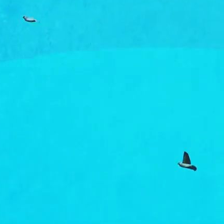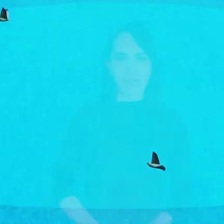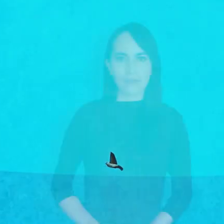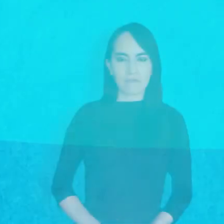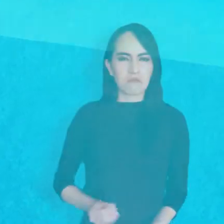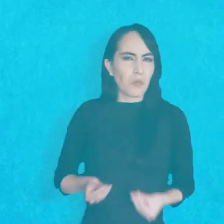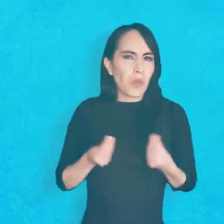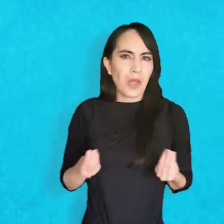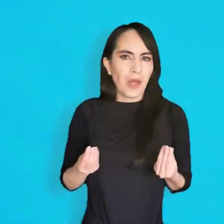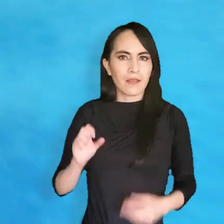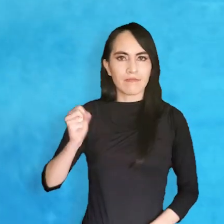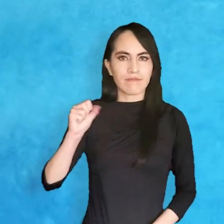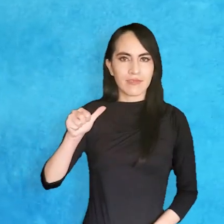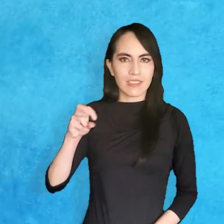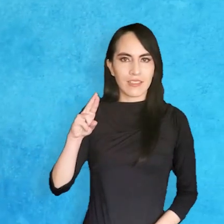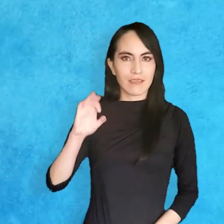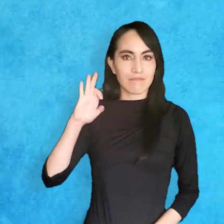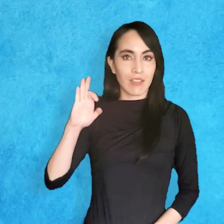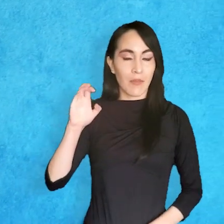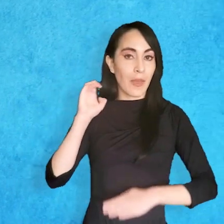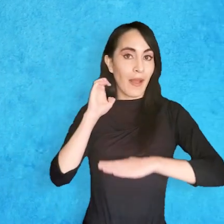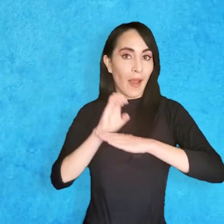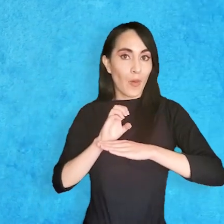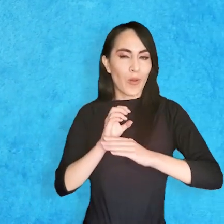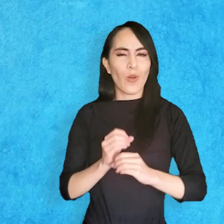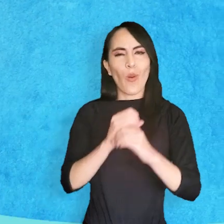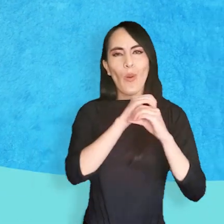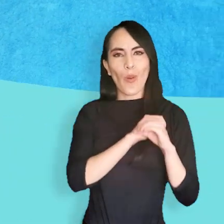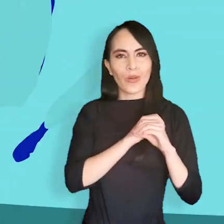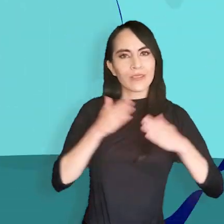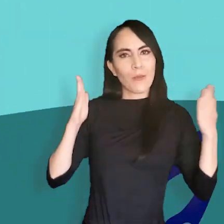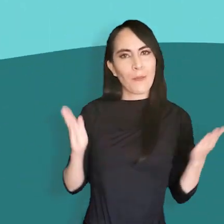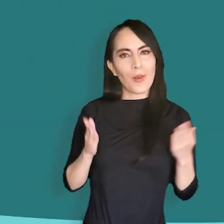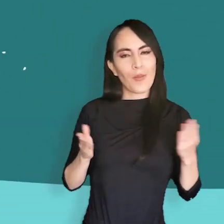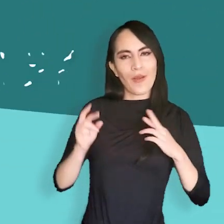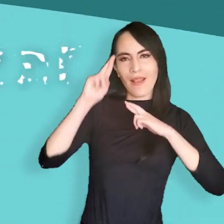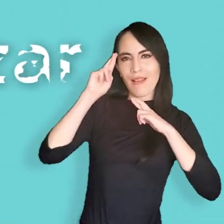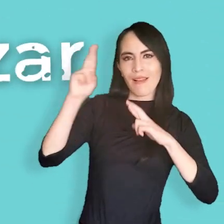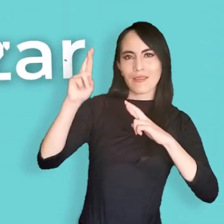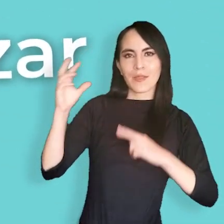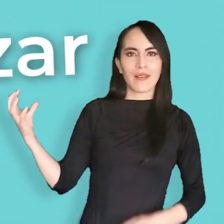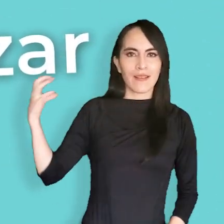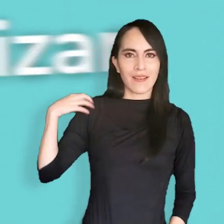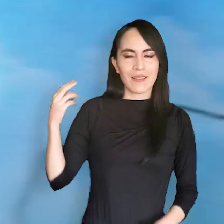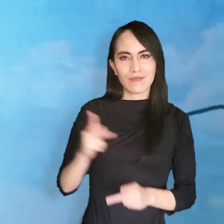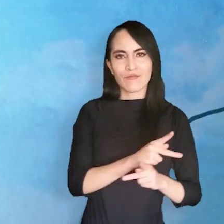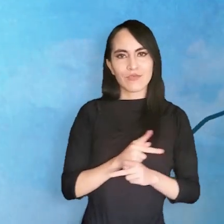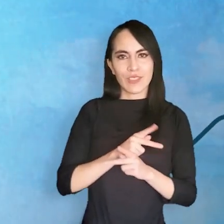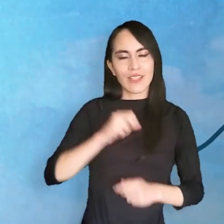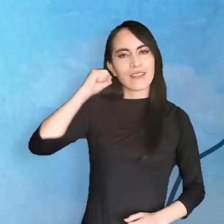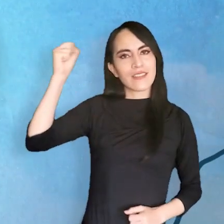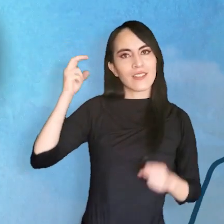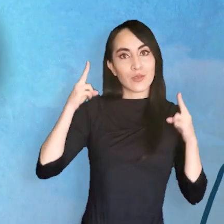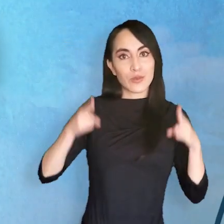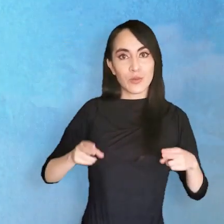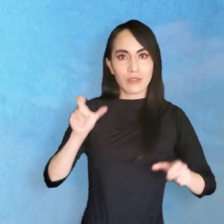¿Qué es el SART? El Estado ecuatoriano está obligado a promover, respetar, garantizar y proteger los derechos